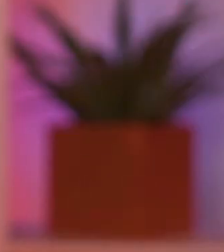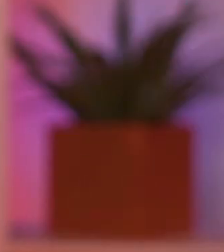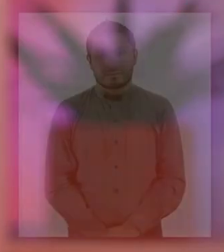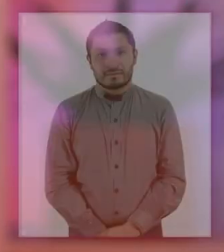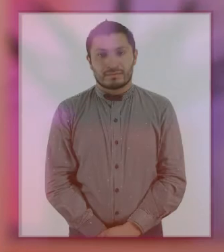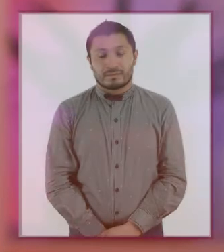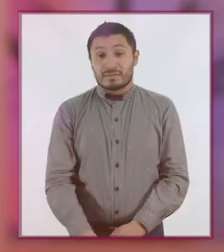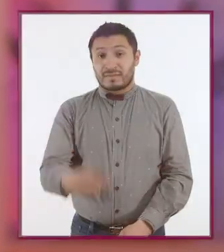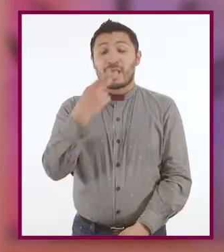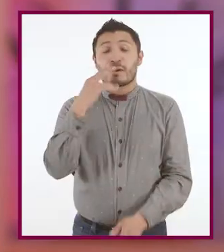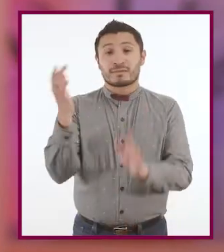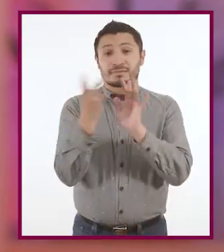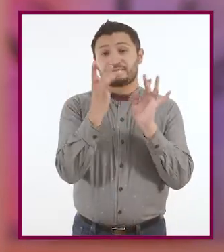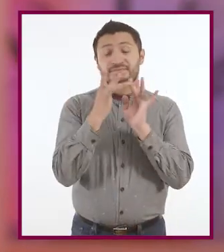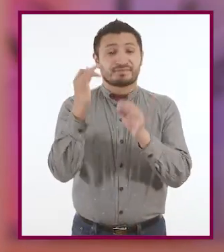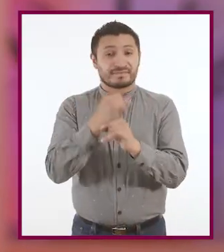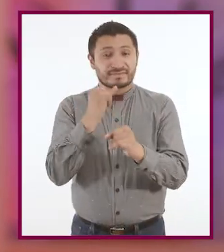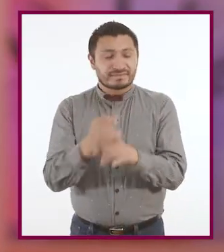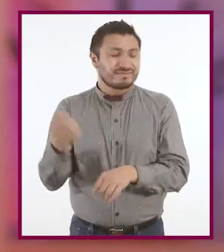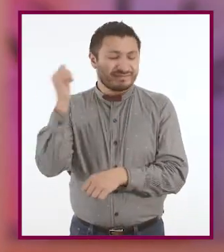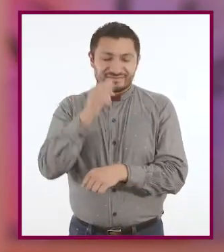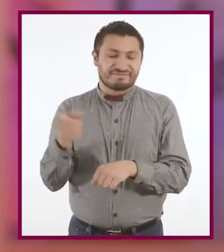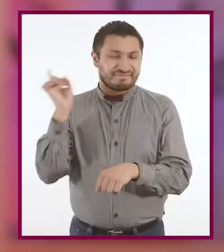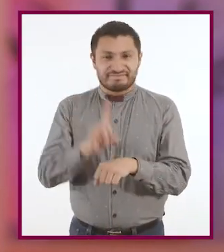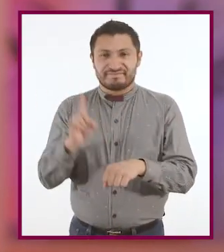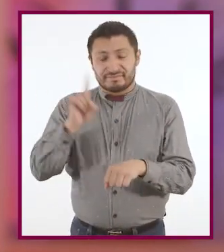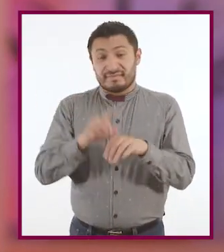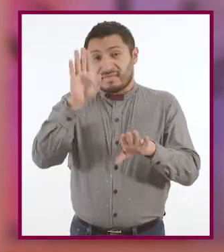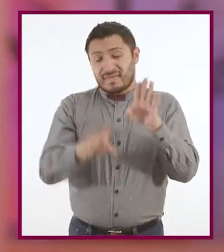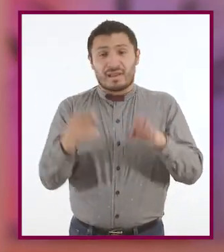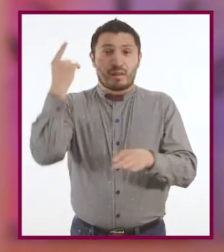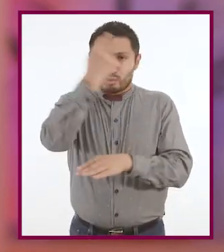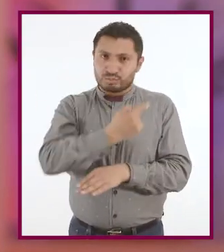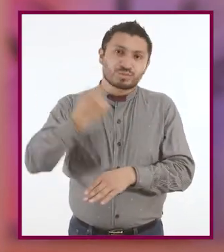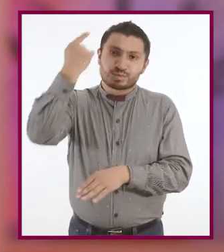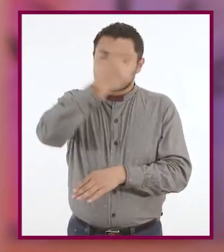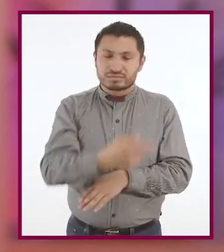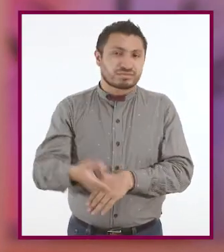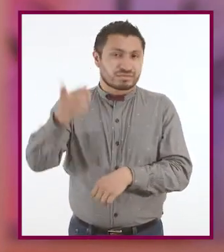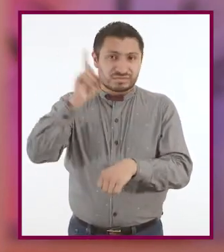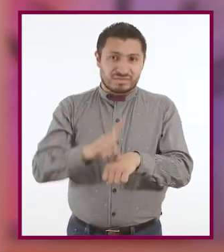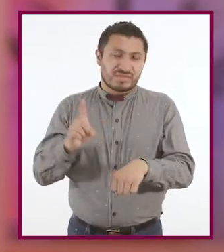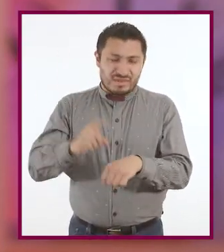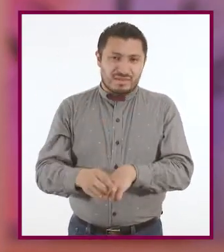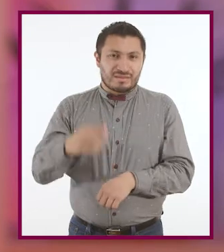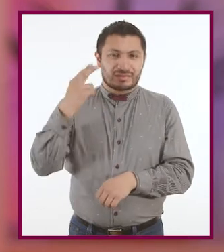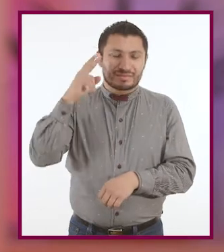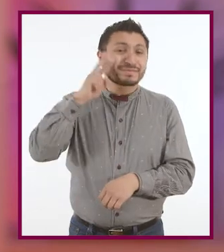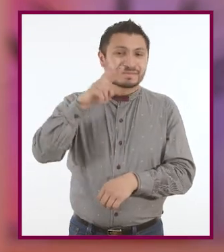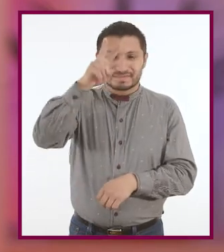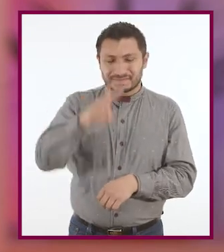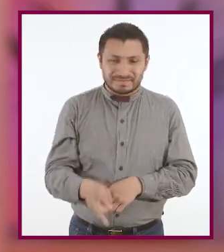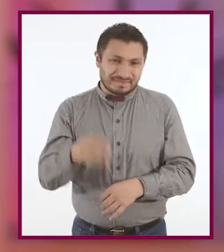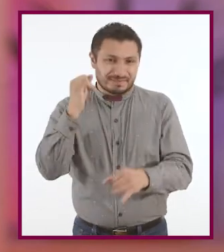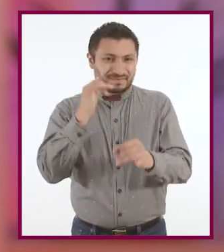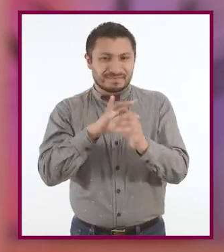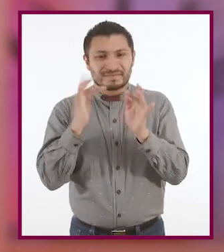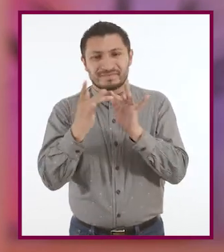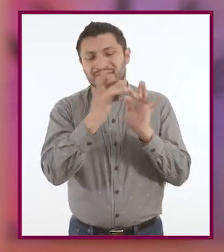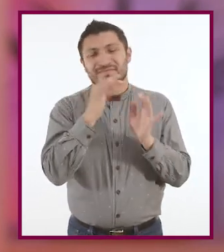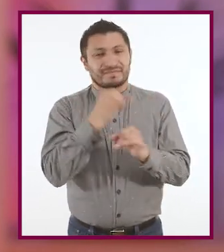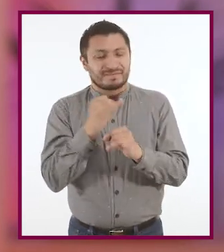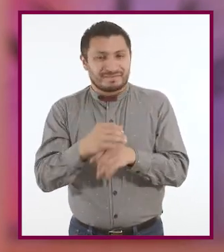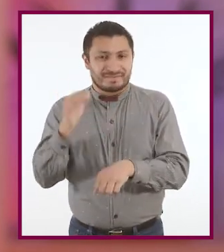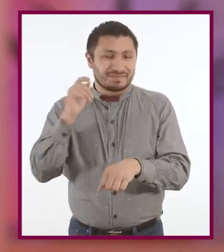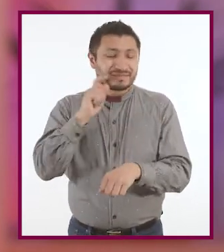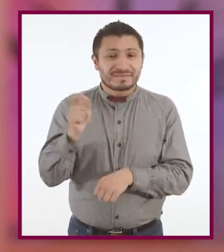El uso de las redes sociales es cosa de todos los días, a veces de cada hora. No hay día que no revisemos el perfil de nuestras amistades para ver qué han compartido.